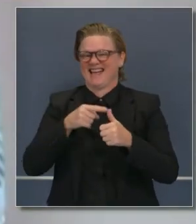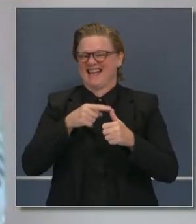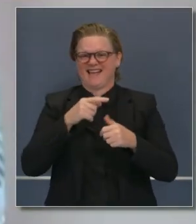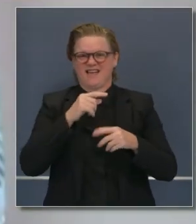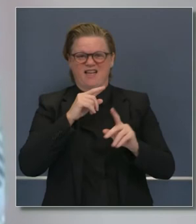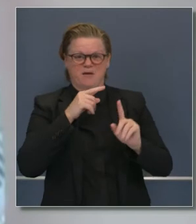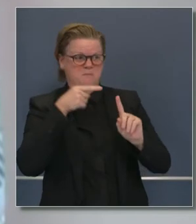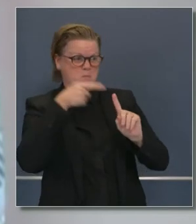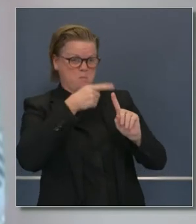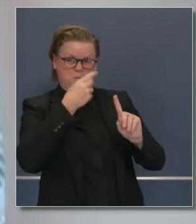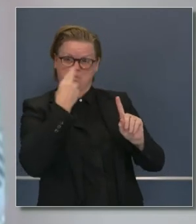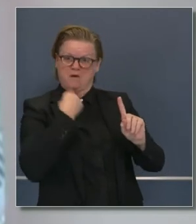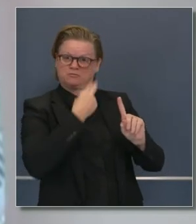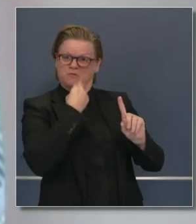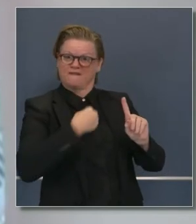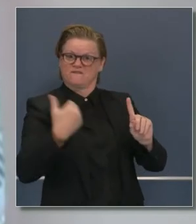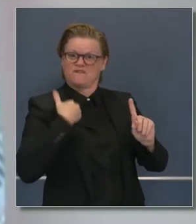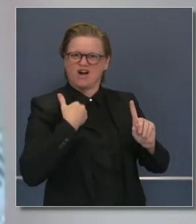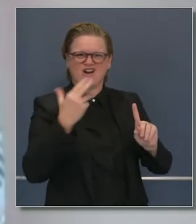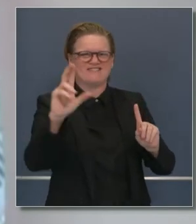Sí, genial pregunta.